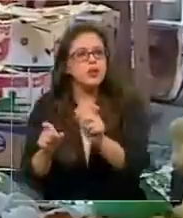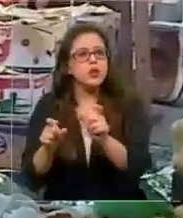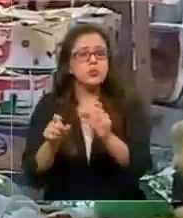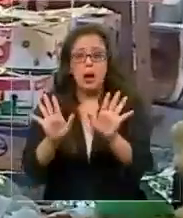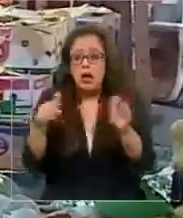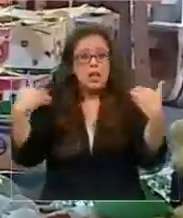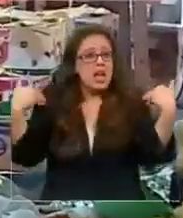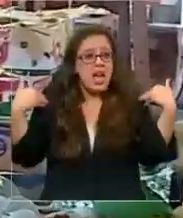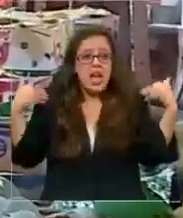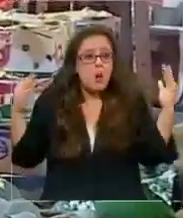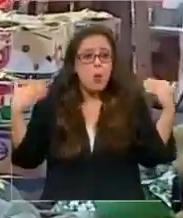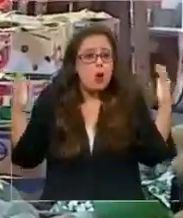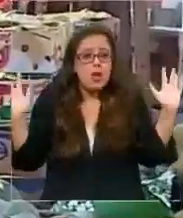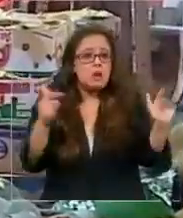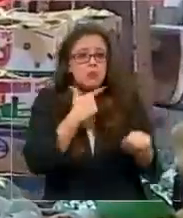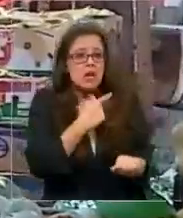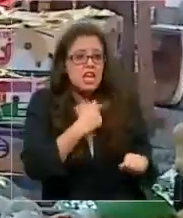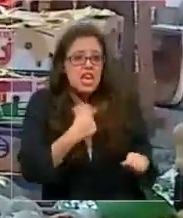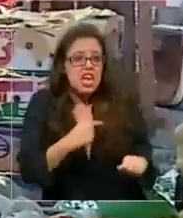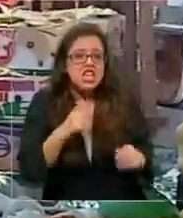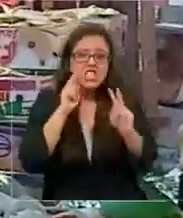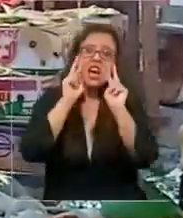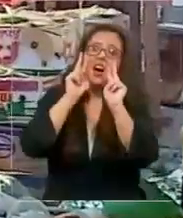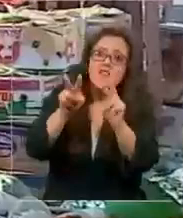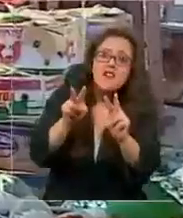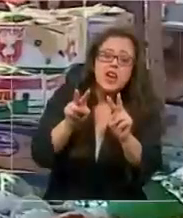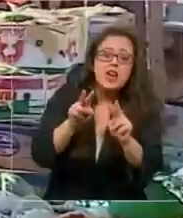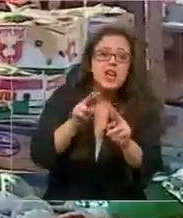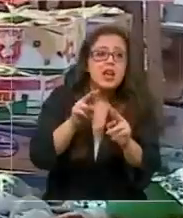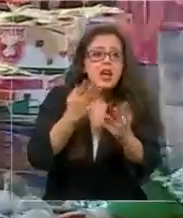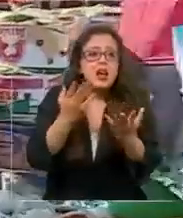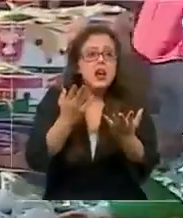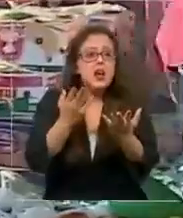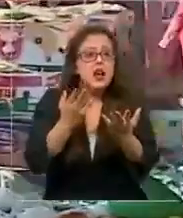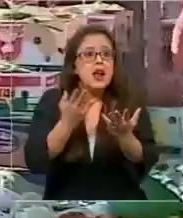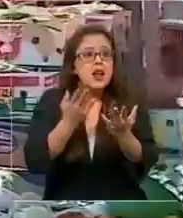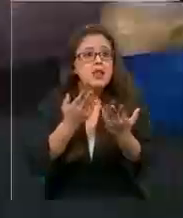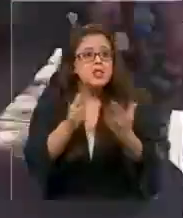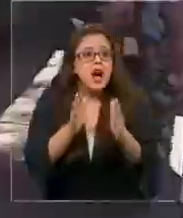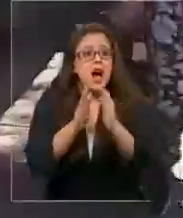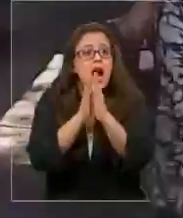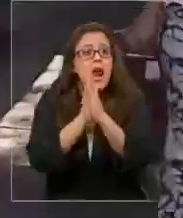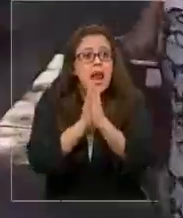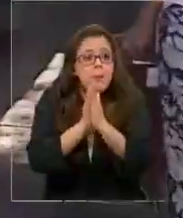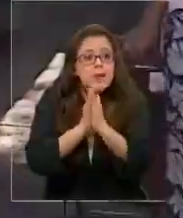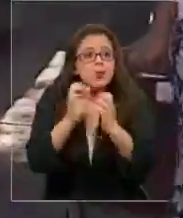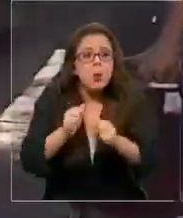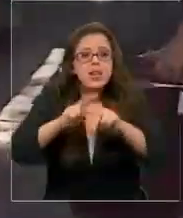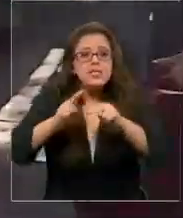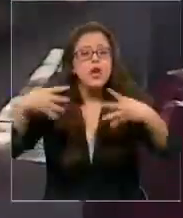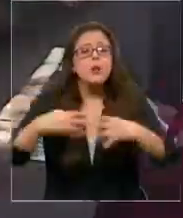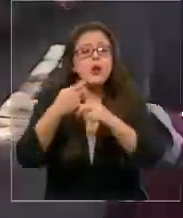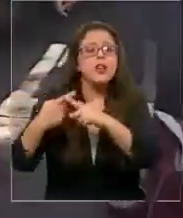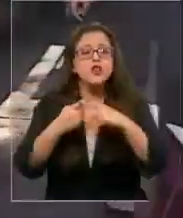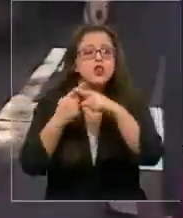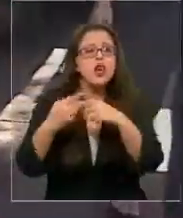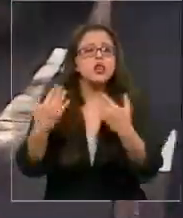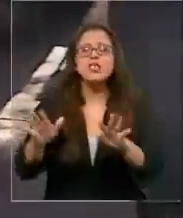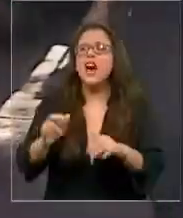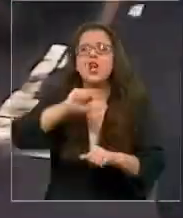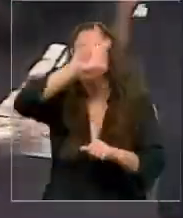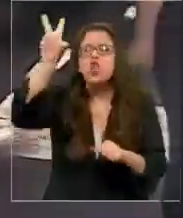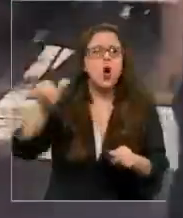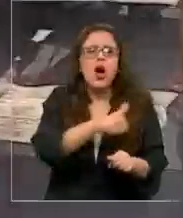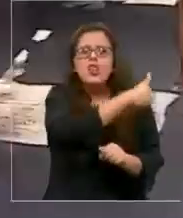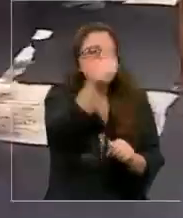el que quiere y quiere escuchar la palabra y quiere ver la misa todo lo puede hacer por redes sociales. Tenemos que cuidarnos. El Señor está en todos lados estoy aquí con Él